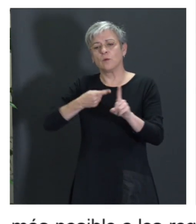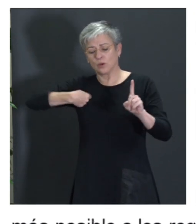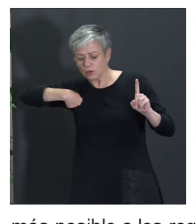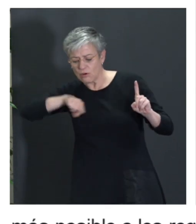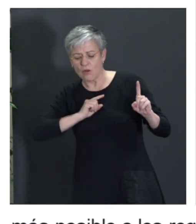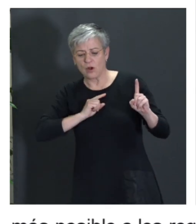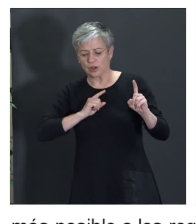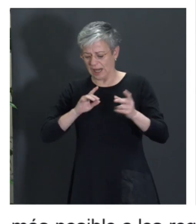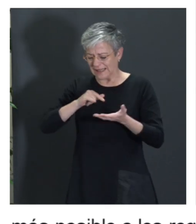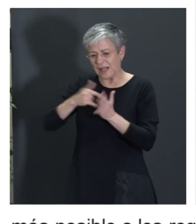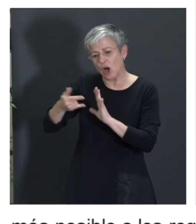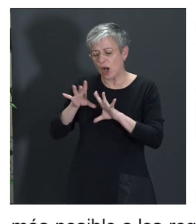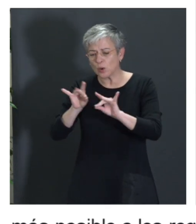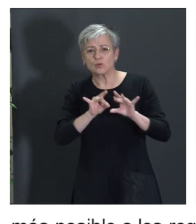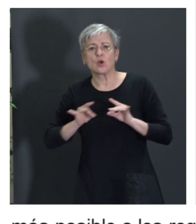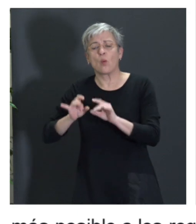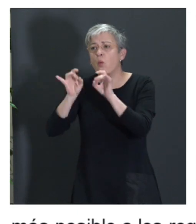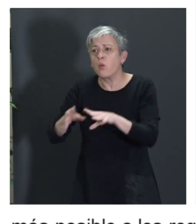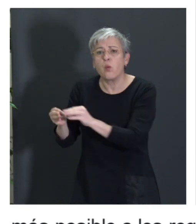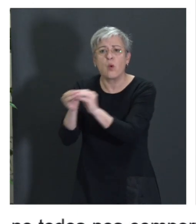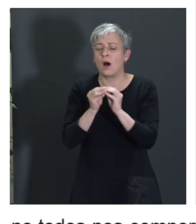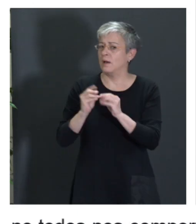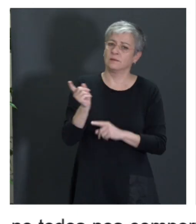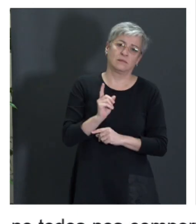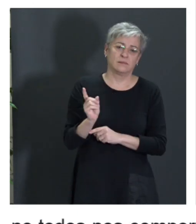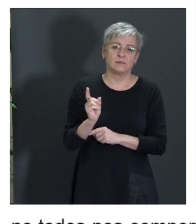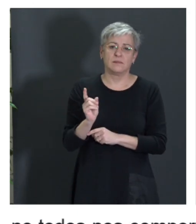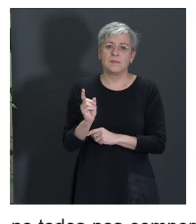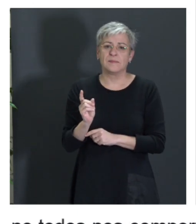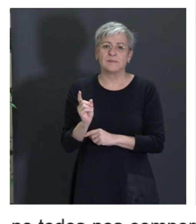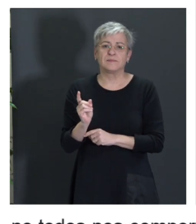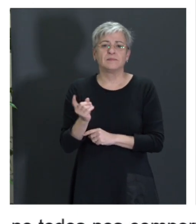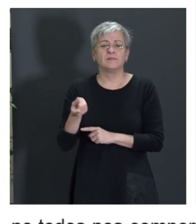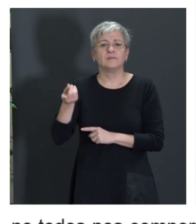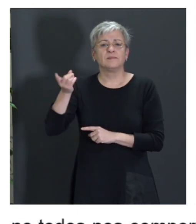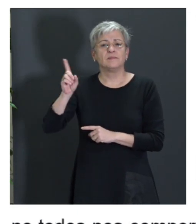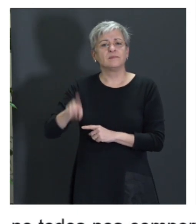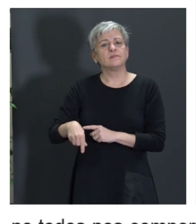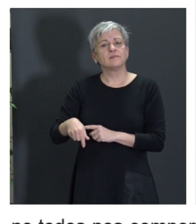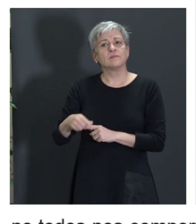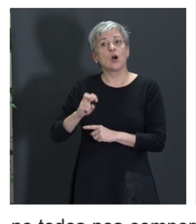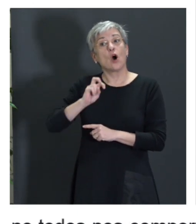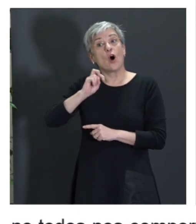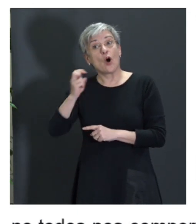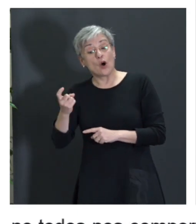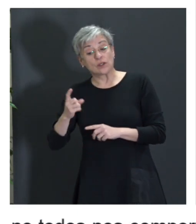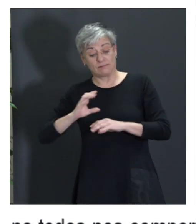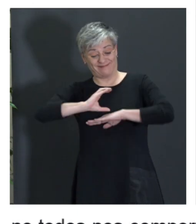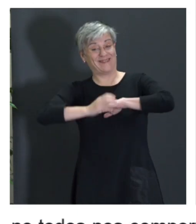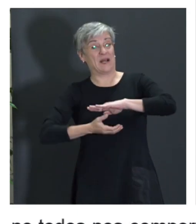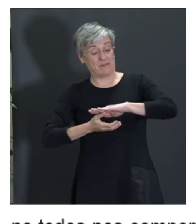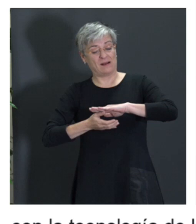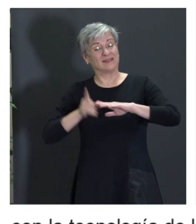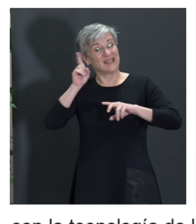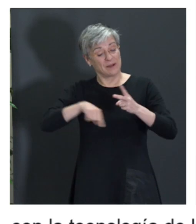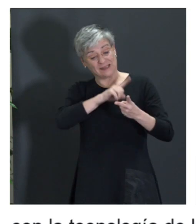con la tecnología de la misma manera. Y también otra línea de trabajo del CEAPAD ha sido